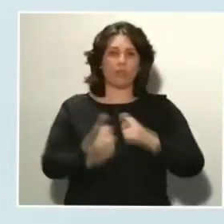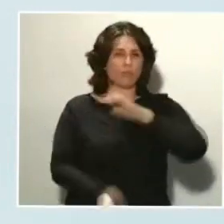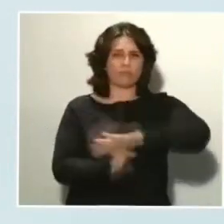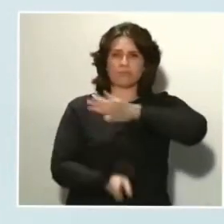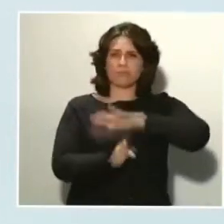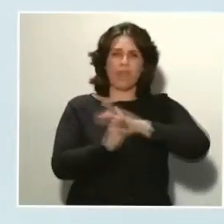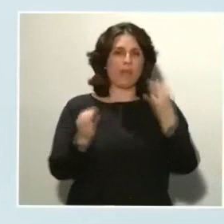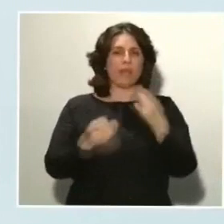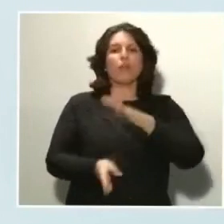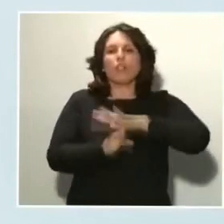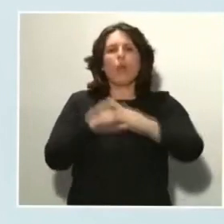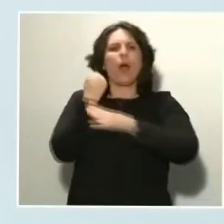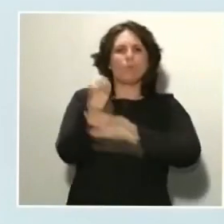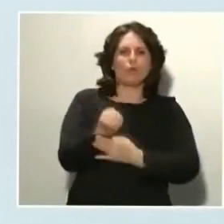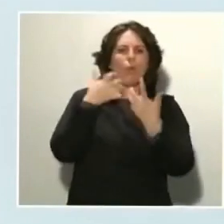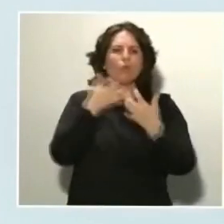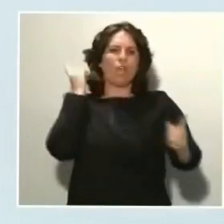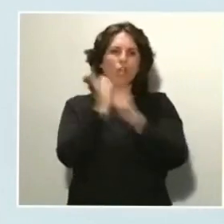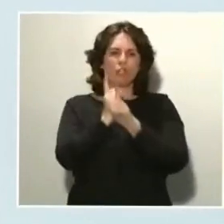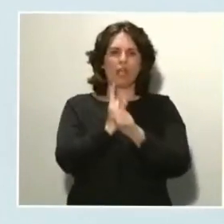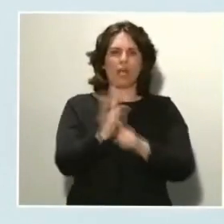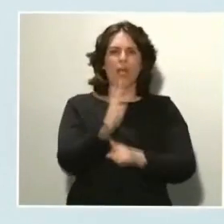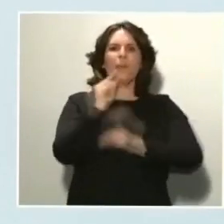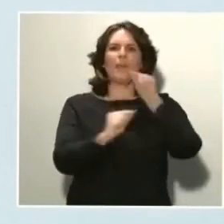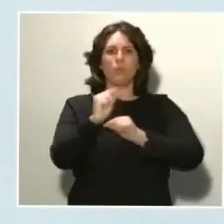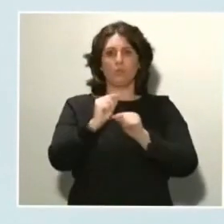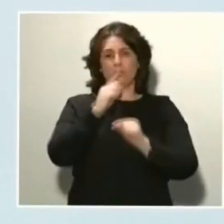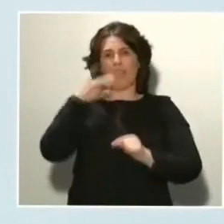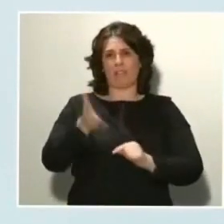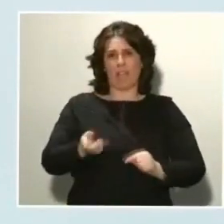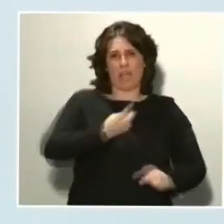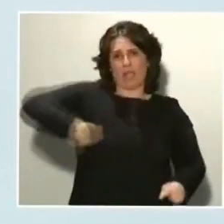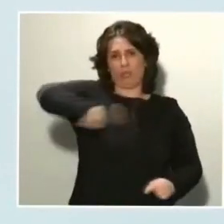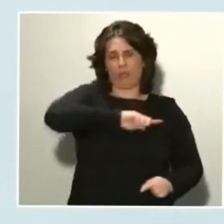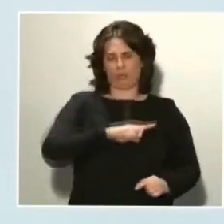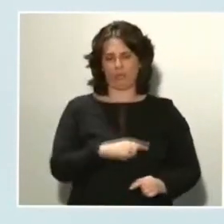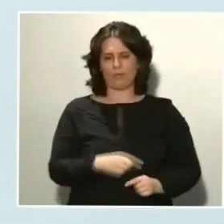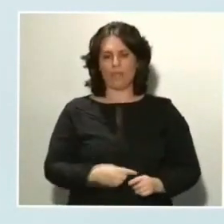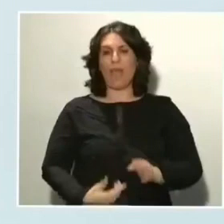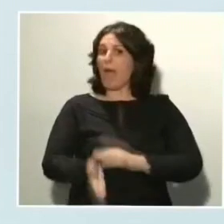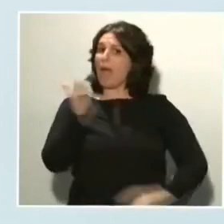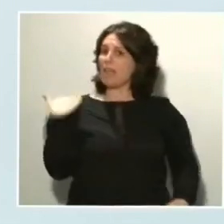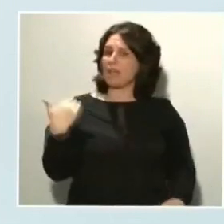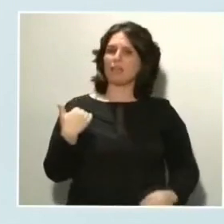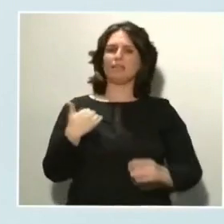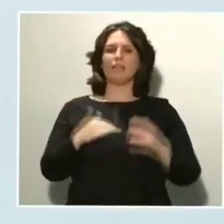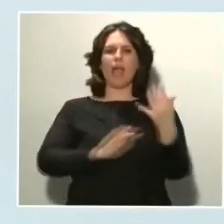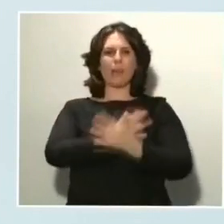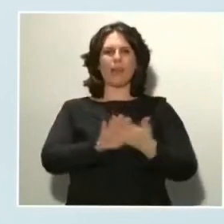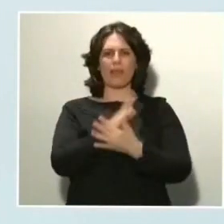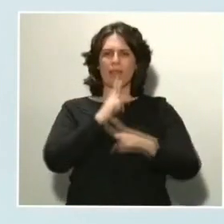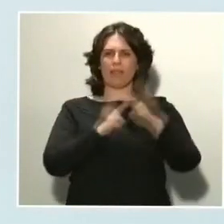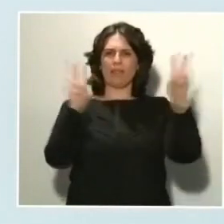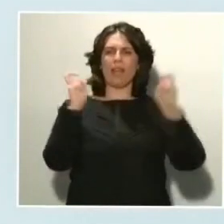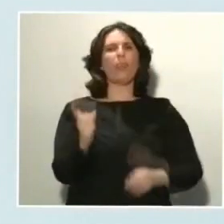contra este virus que nos afecta a todos. Ayer hablé de disciplina aquí en esta rueda